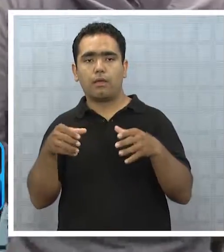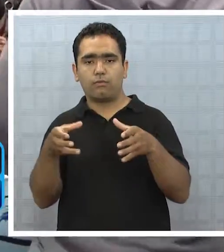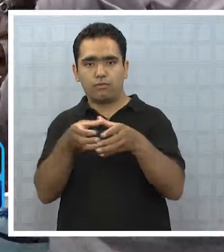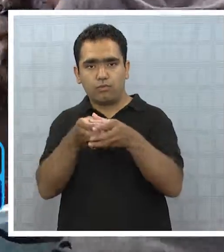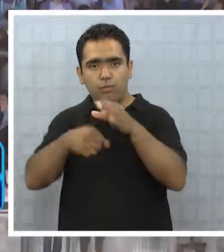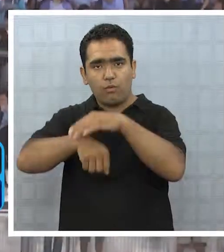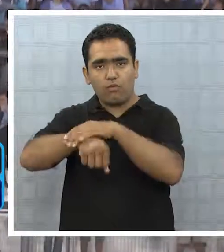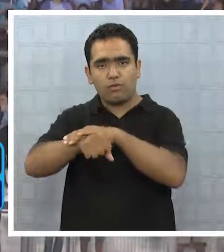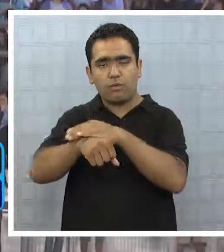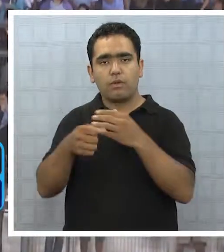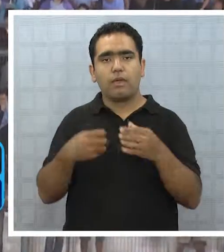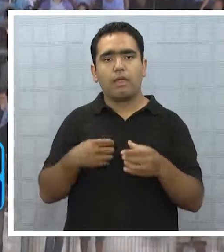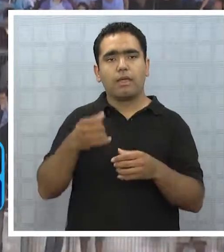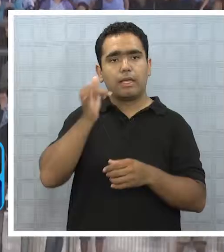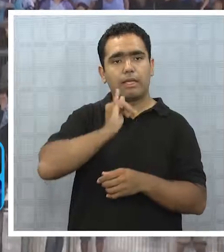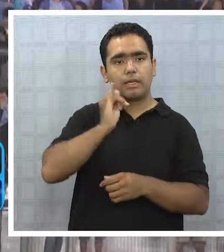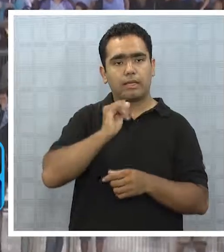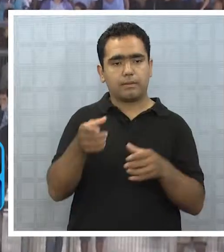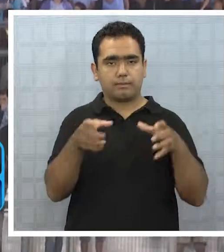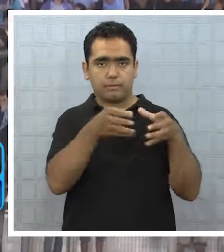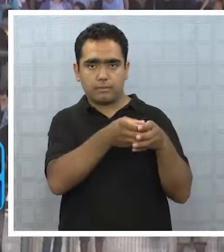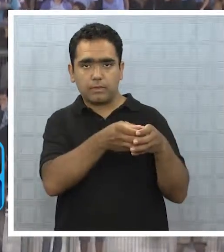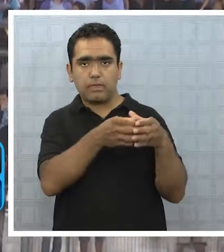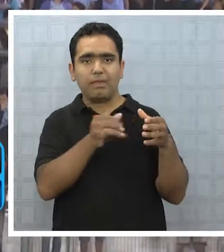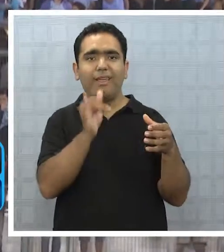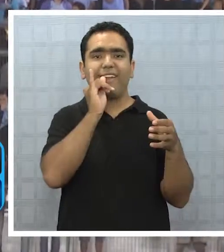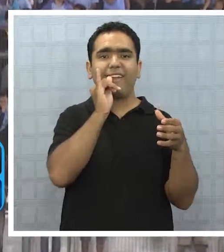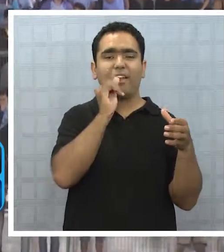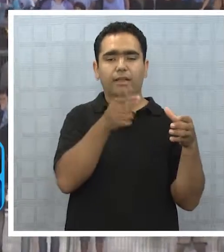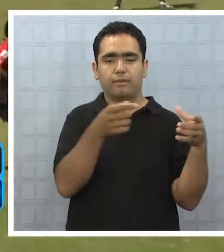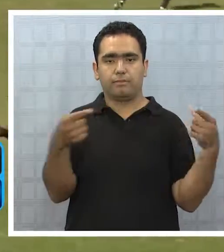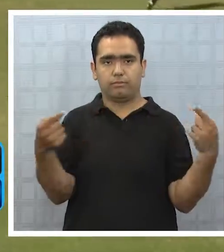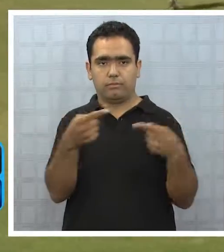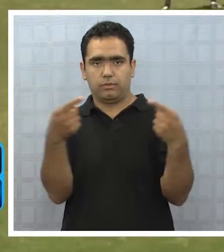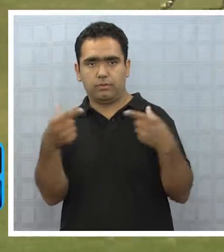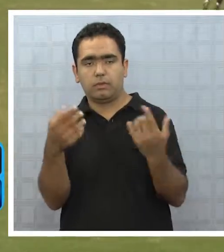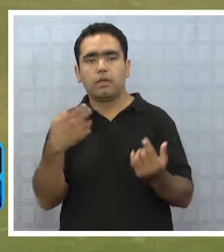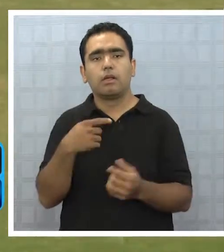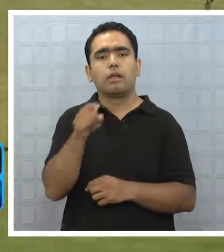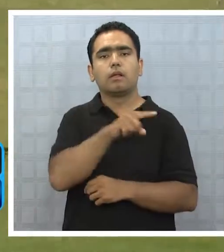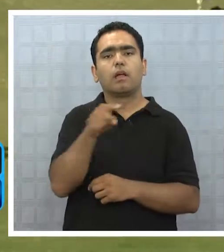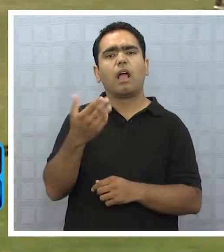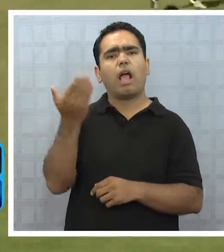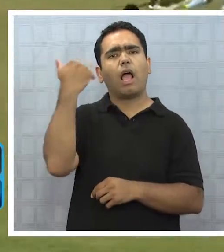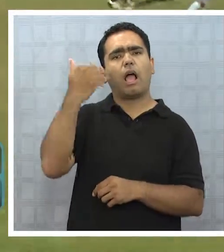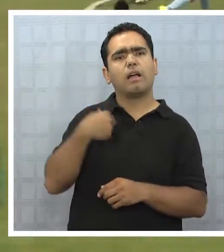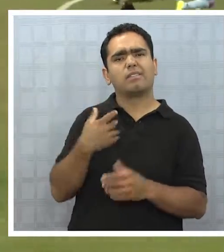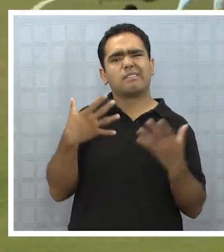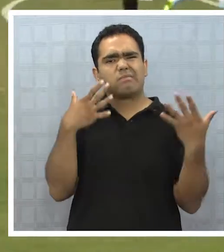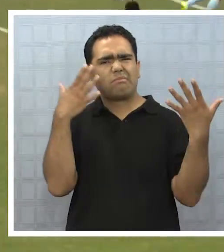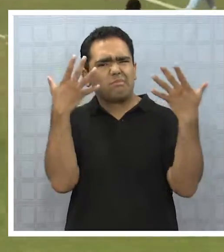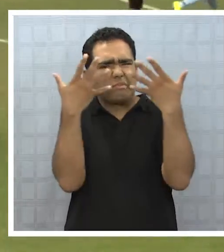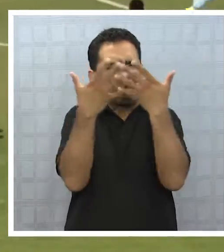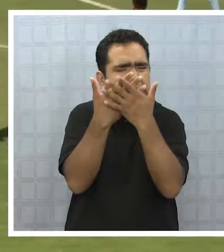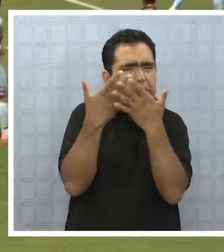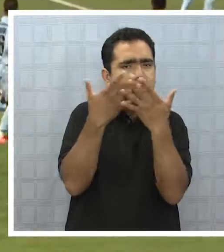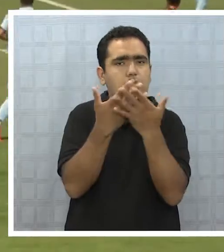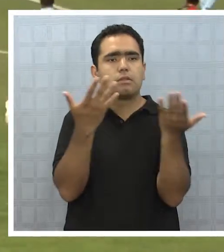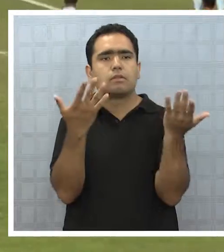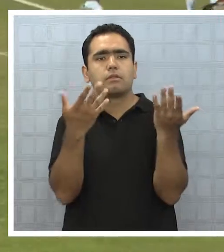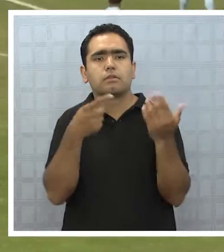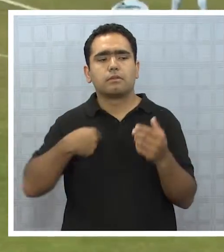Deportes Iquique y Audax Italiano. Antes de este acuerdo, el panorama era oscuro para el club iquiqueño.